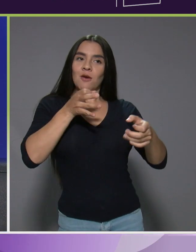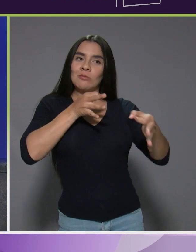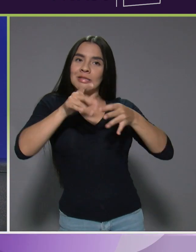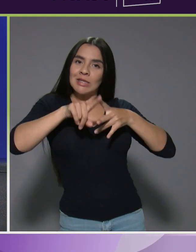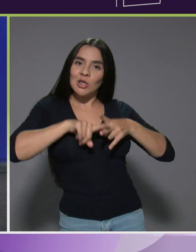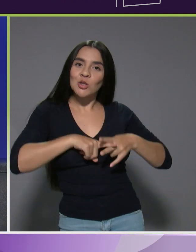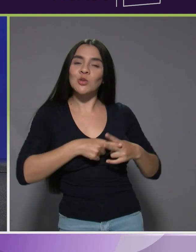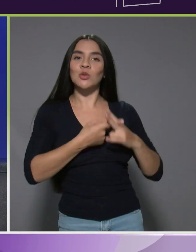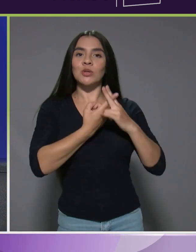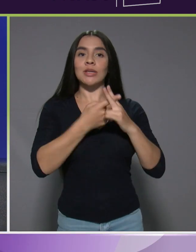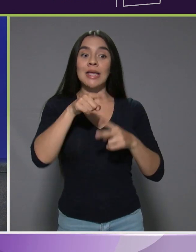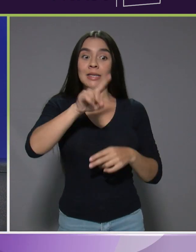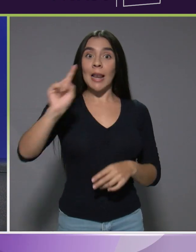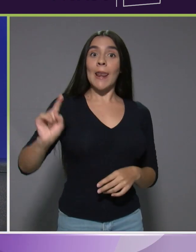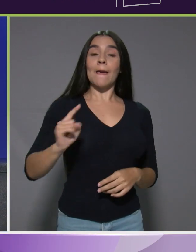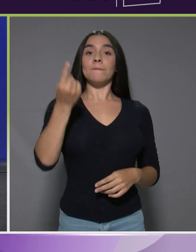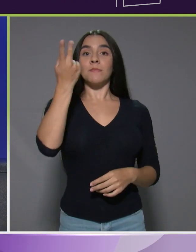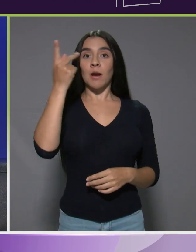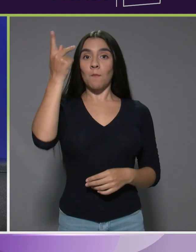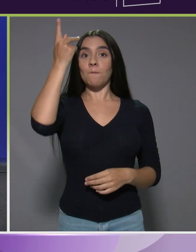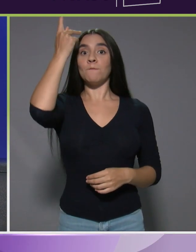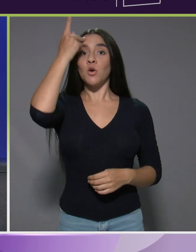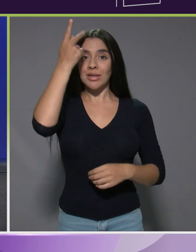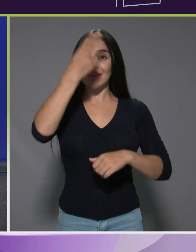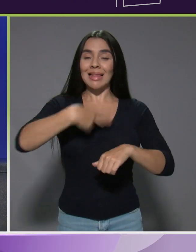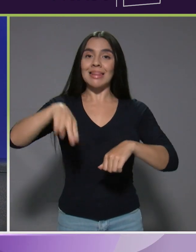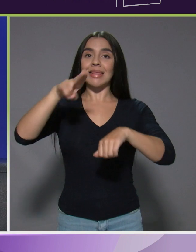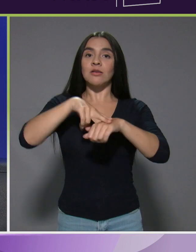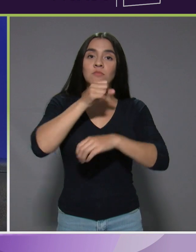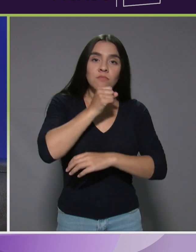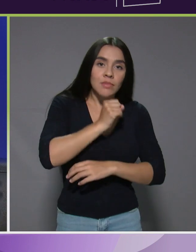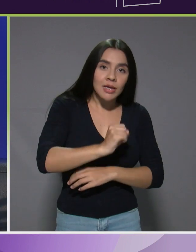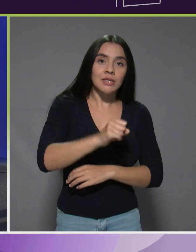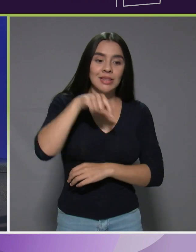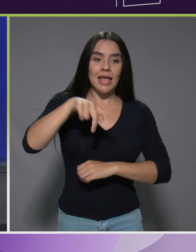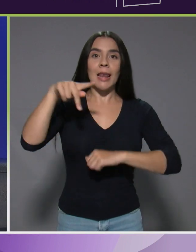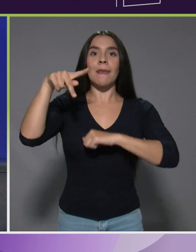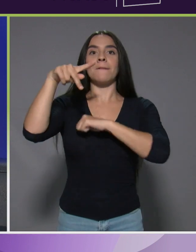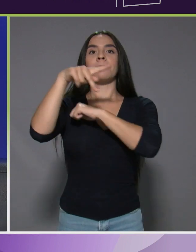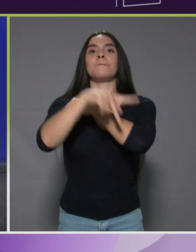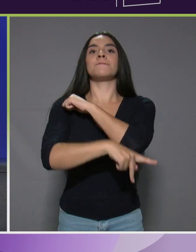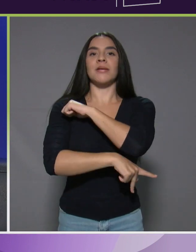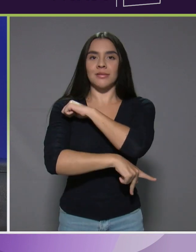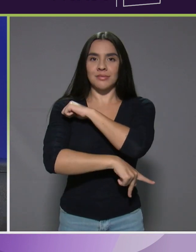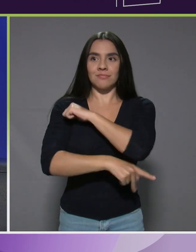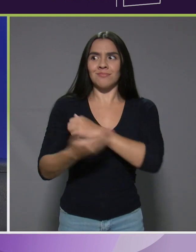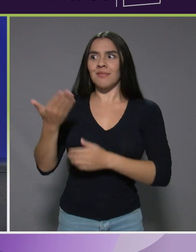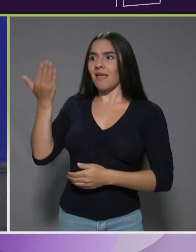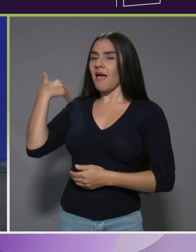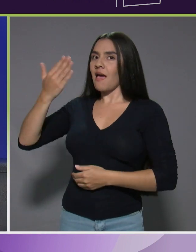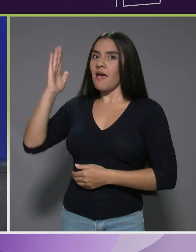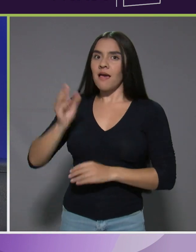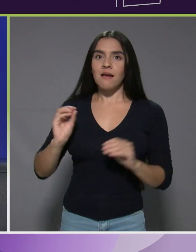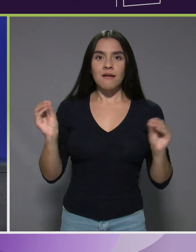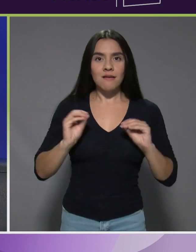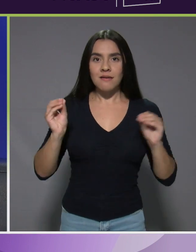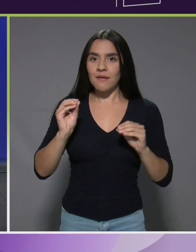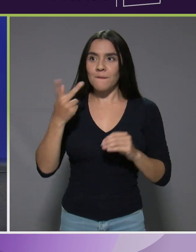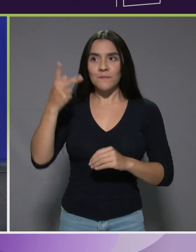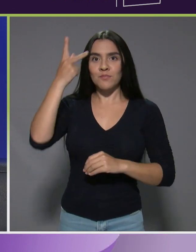es la primera política, política nacional de envejecimiento del país, nunca ha habido una, es decir,